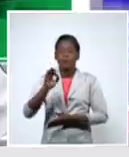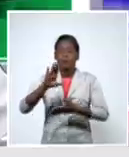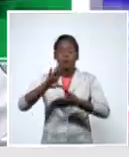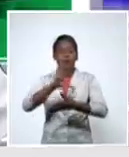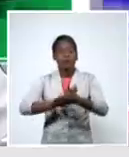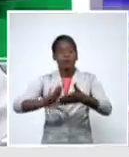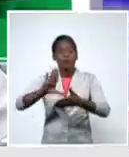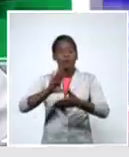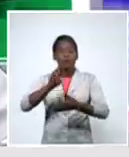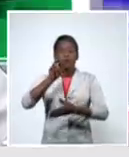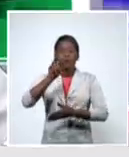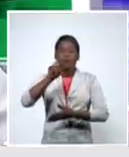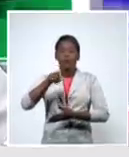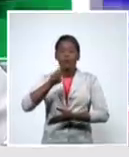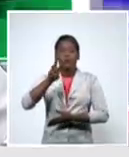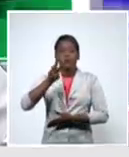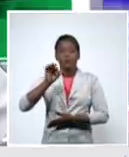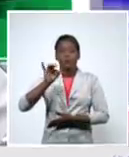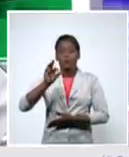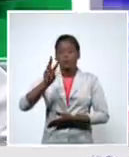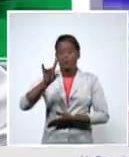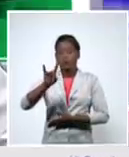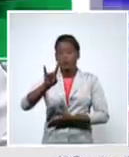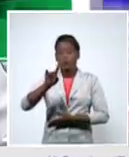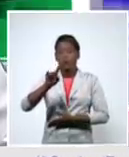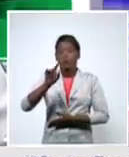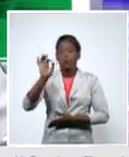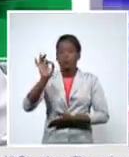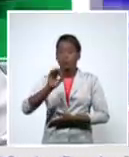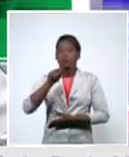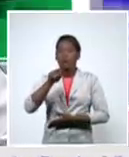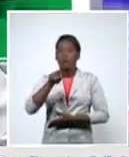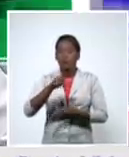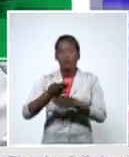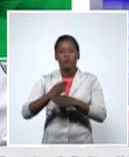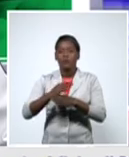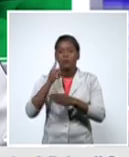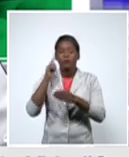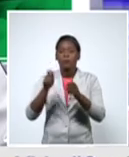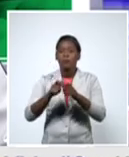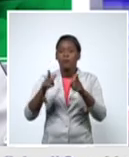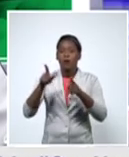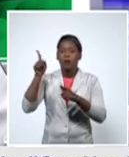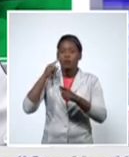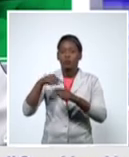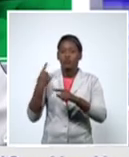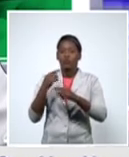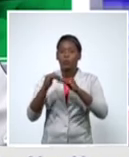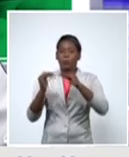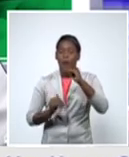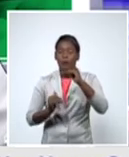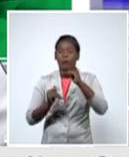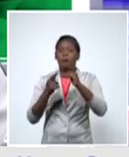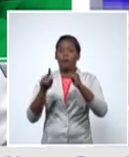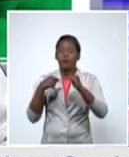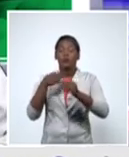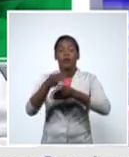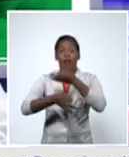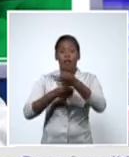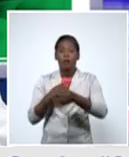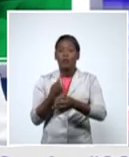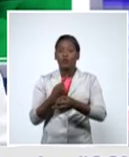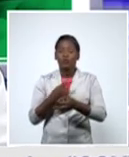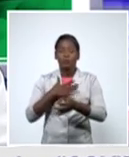.39% es inferior pero yo como siempre digo es alta para los